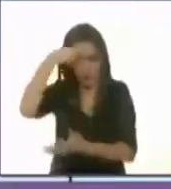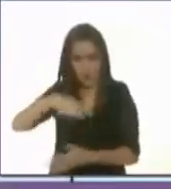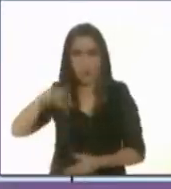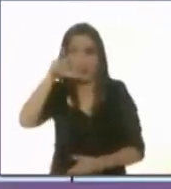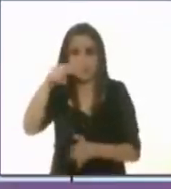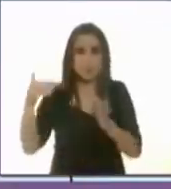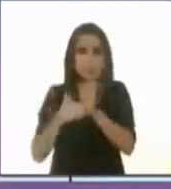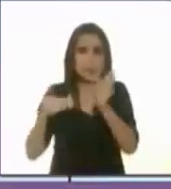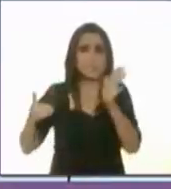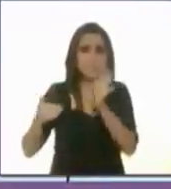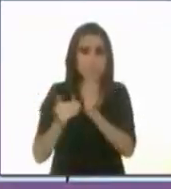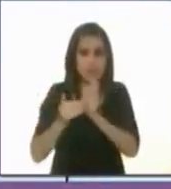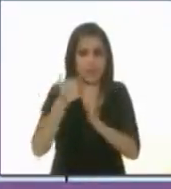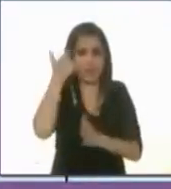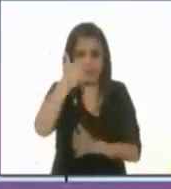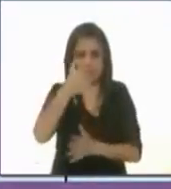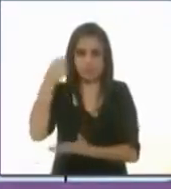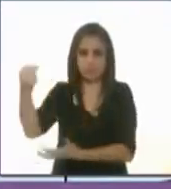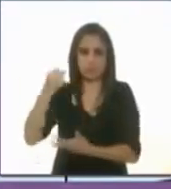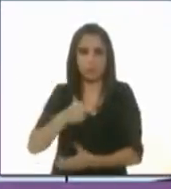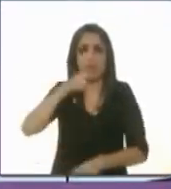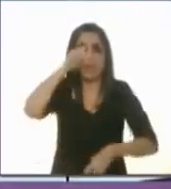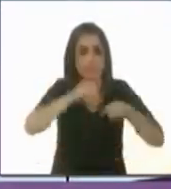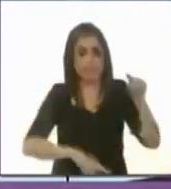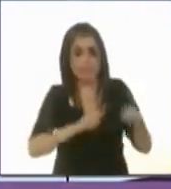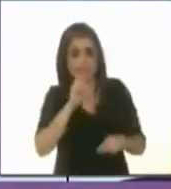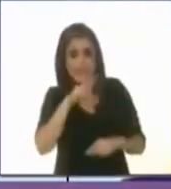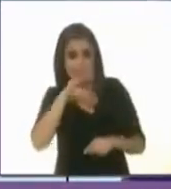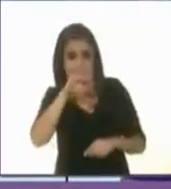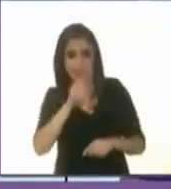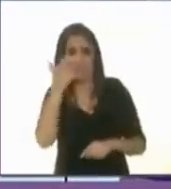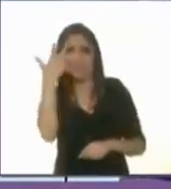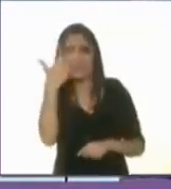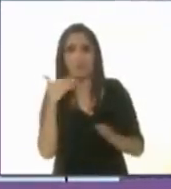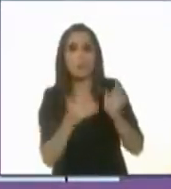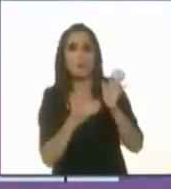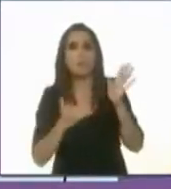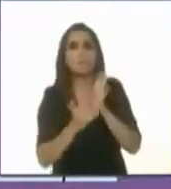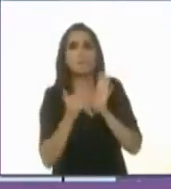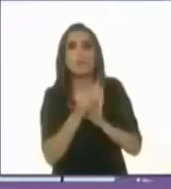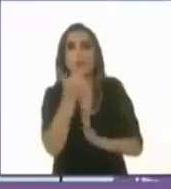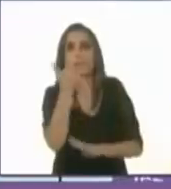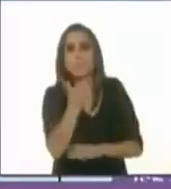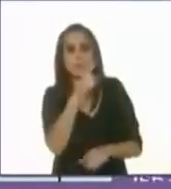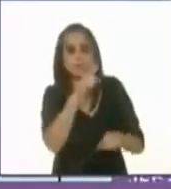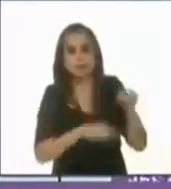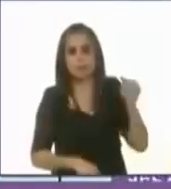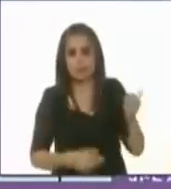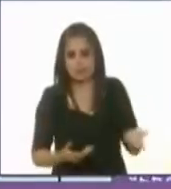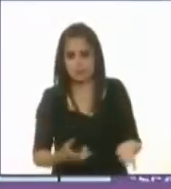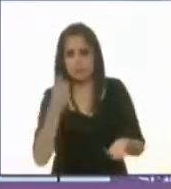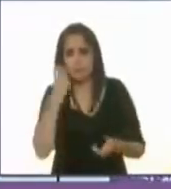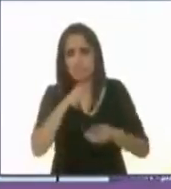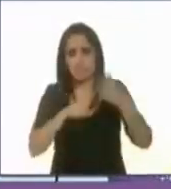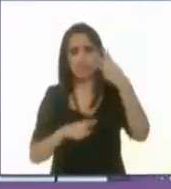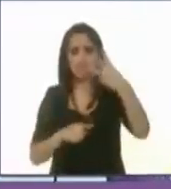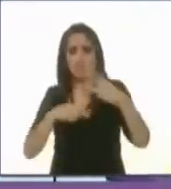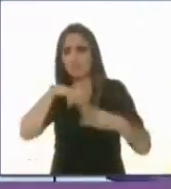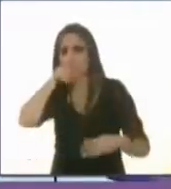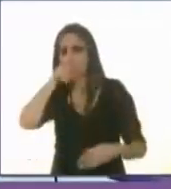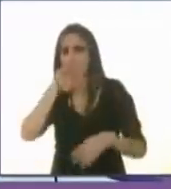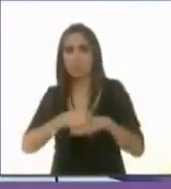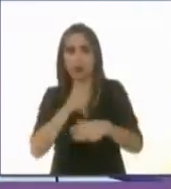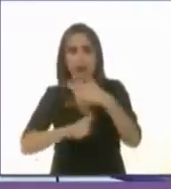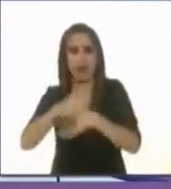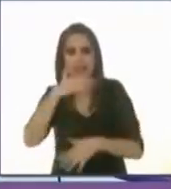millones de pesos. Quitar la tenencia cuesta 5 mil millones de pesos. Hay tres temas que me preocupan que son de corrupción.